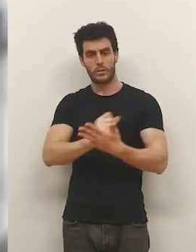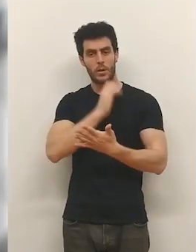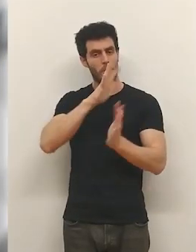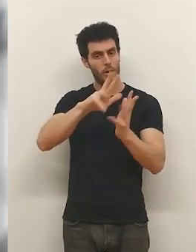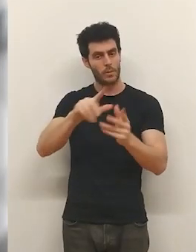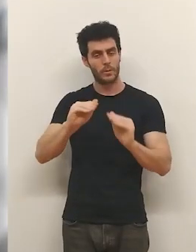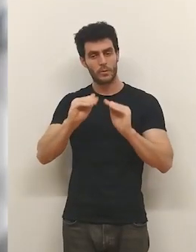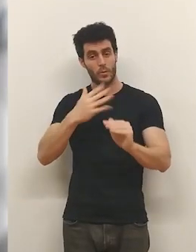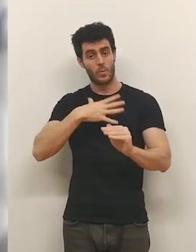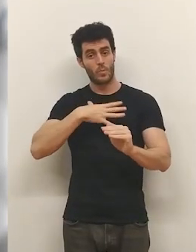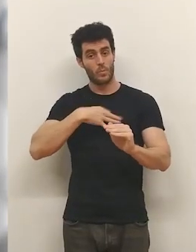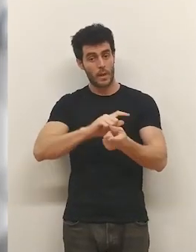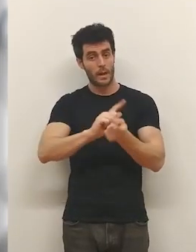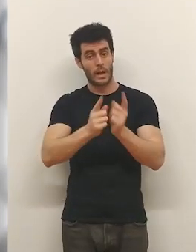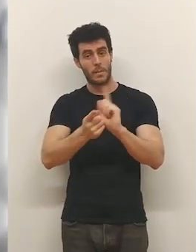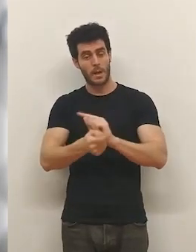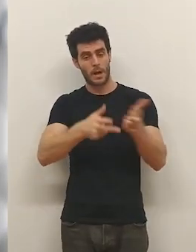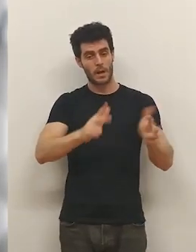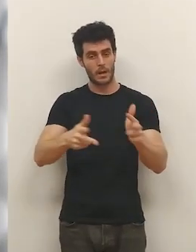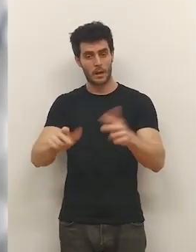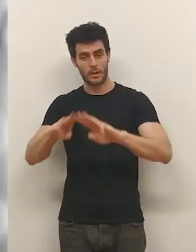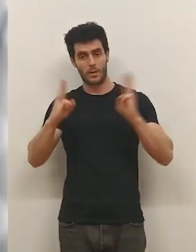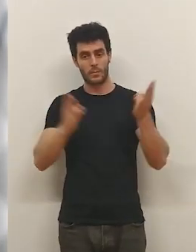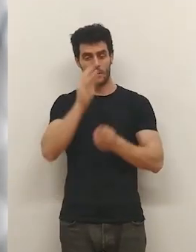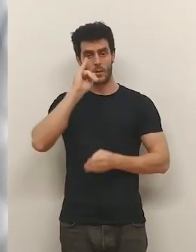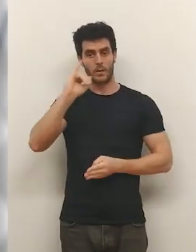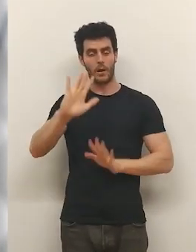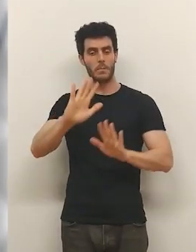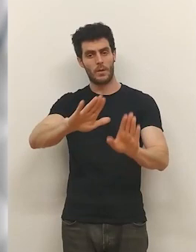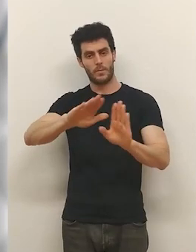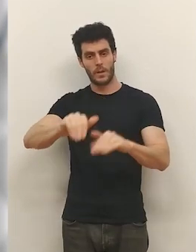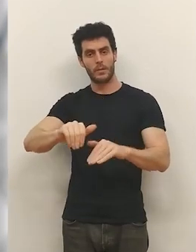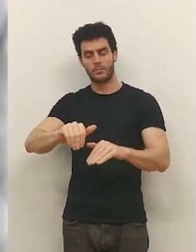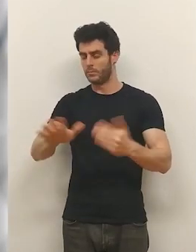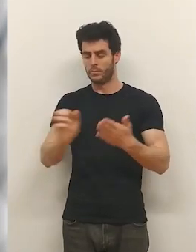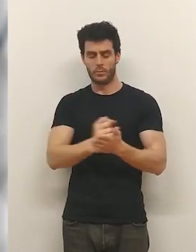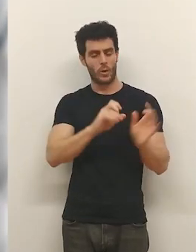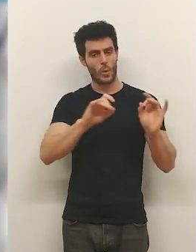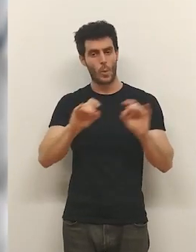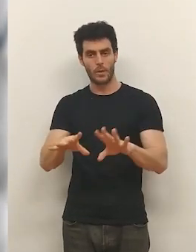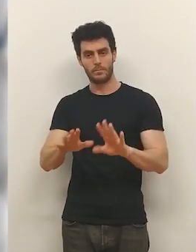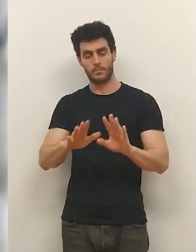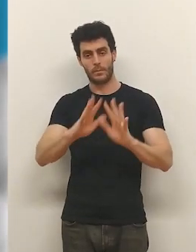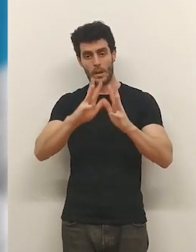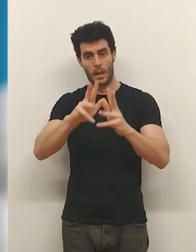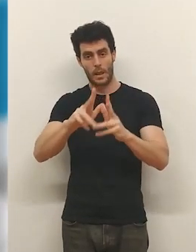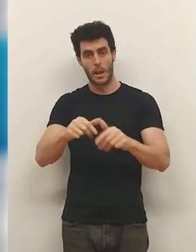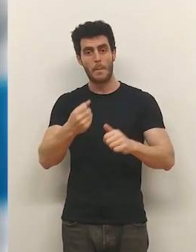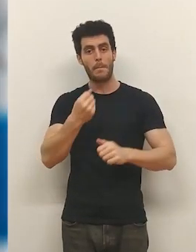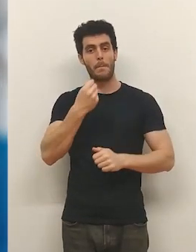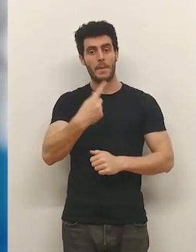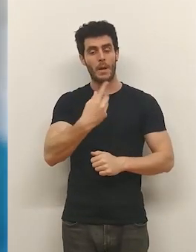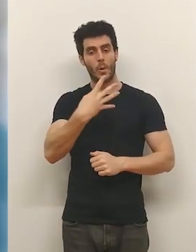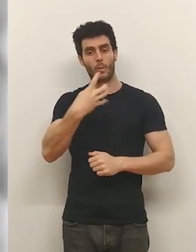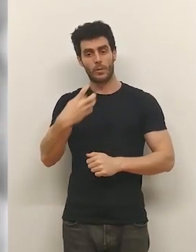...porque su recuento podía modificar... ...el reparto de escaños en el Parlamento Regional. Pero finalmente todo sigue como estaba. En total se han recibido 1